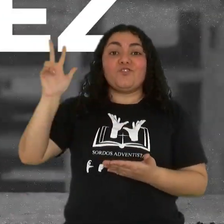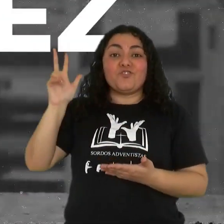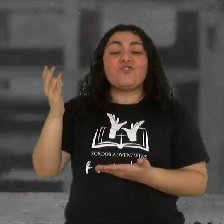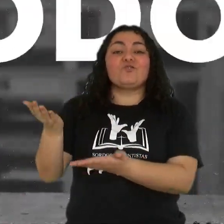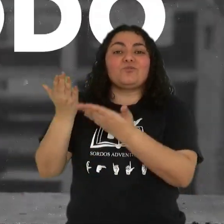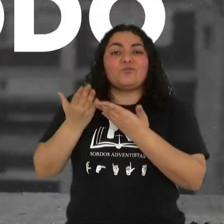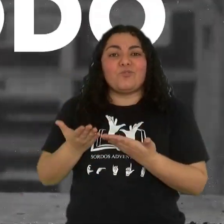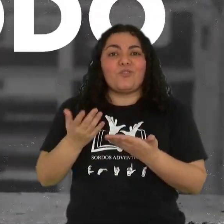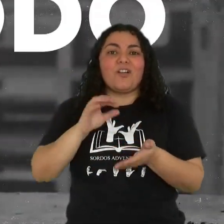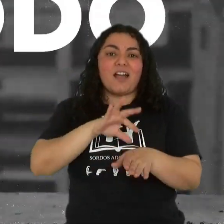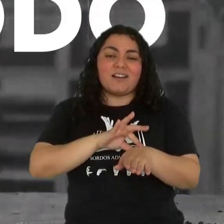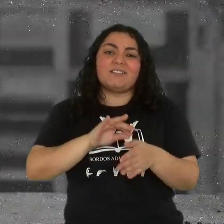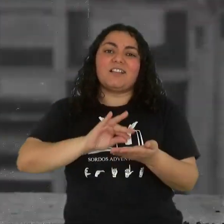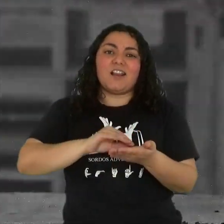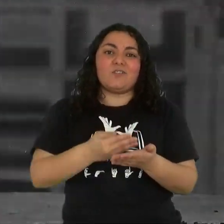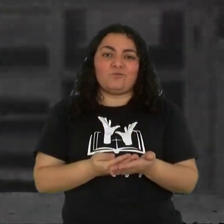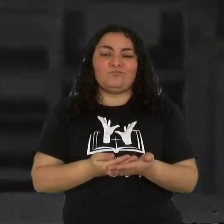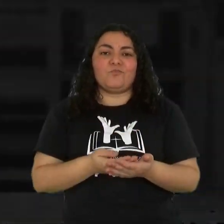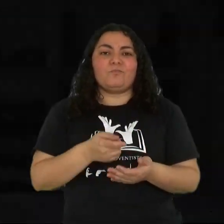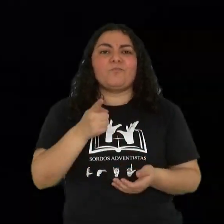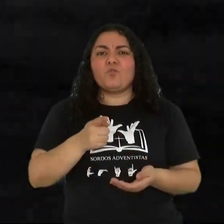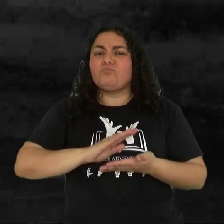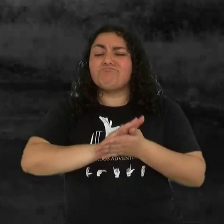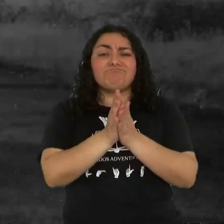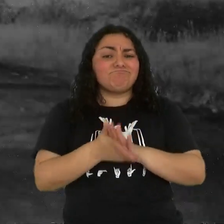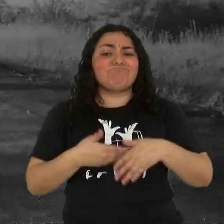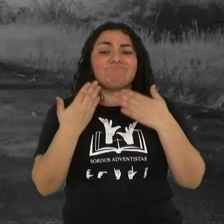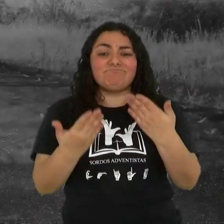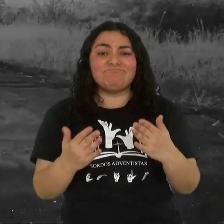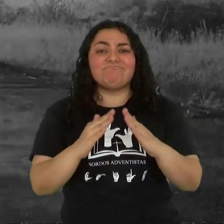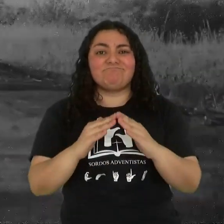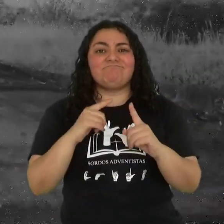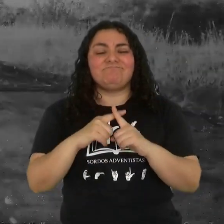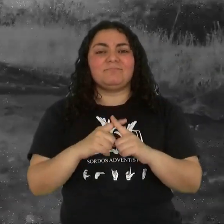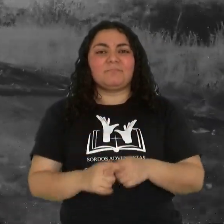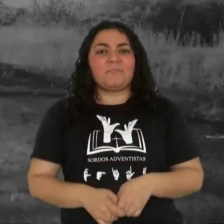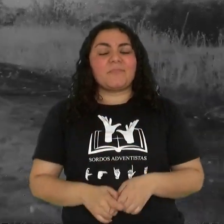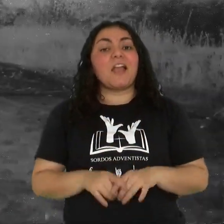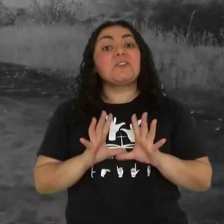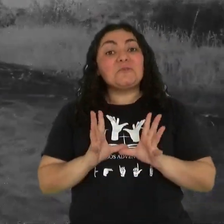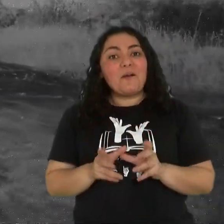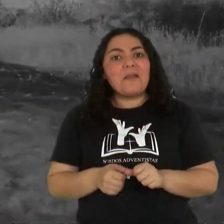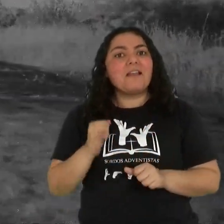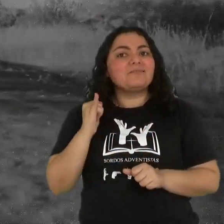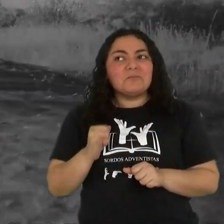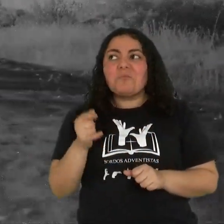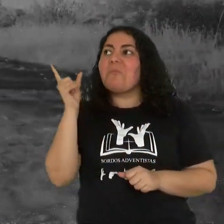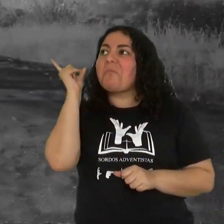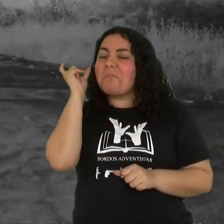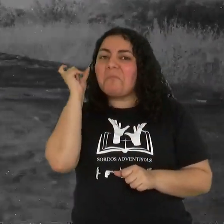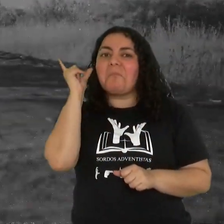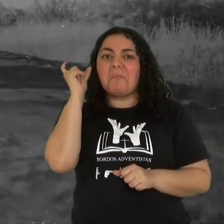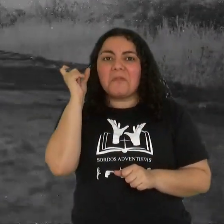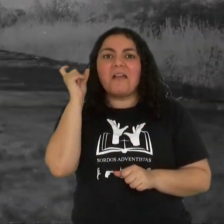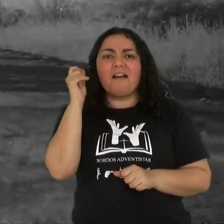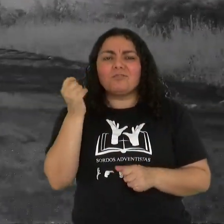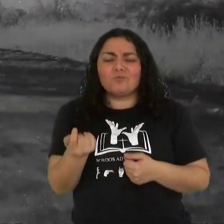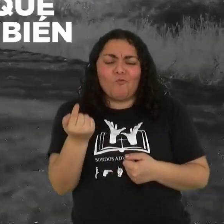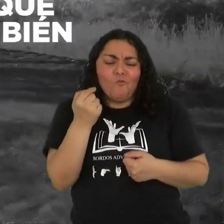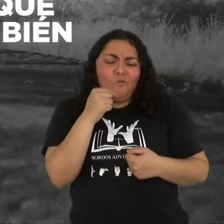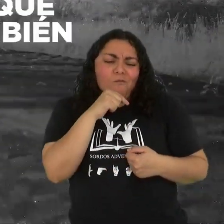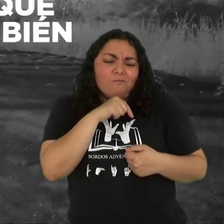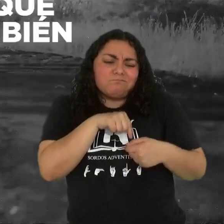otra vez. Dalo todo, dáselo a la iglesia. La familia siempre escuchaba tales declaraciones. Quedaron tan